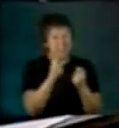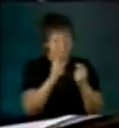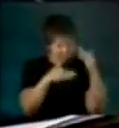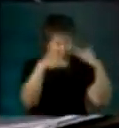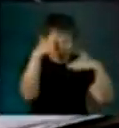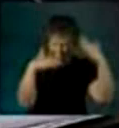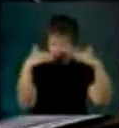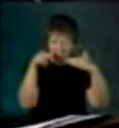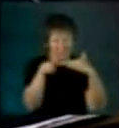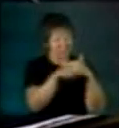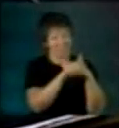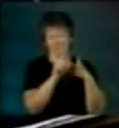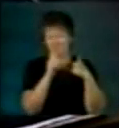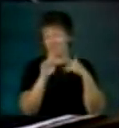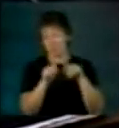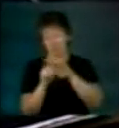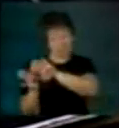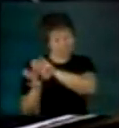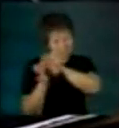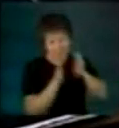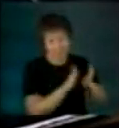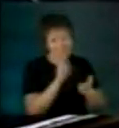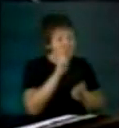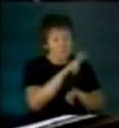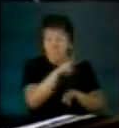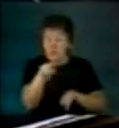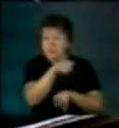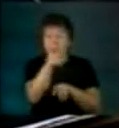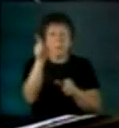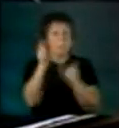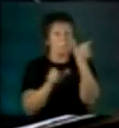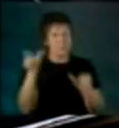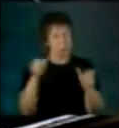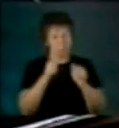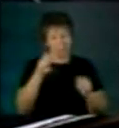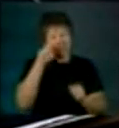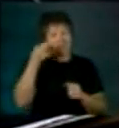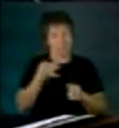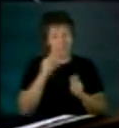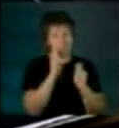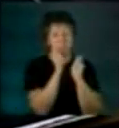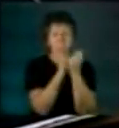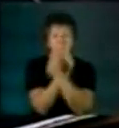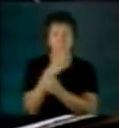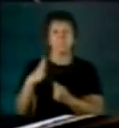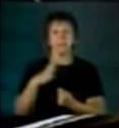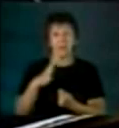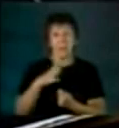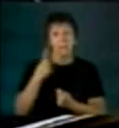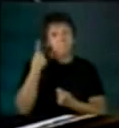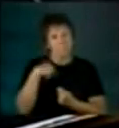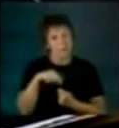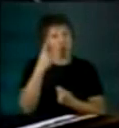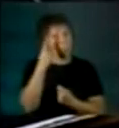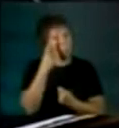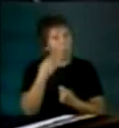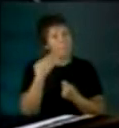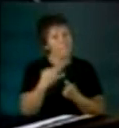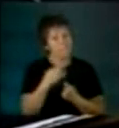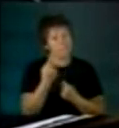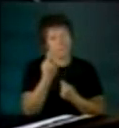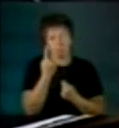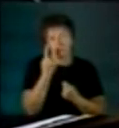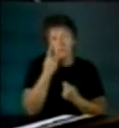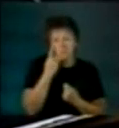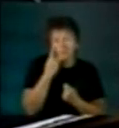real de la gente. Para lograrlo estamos convencidos de que se necesita una civilizada convivencia